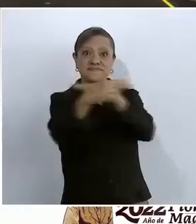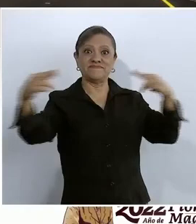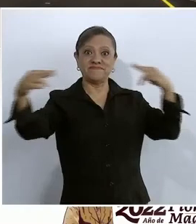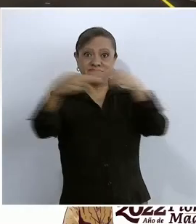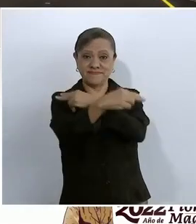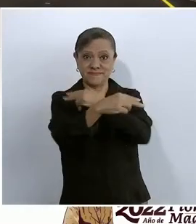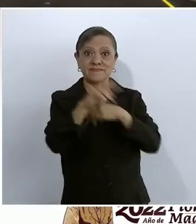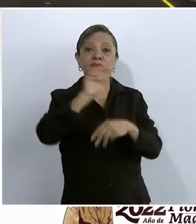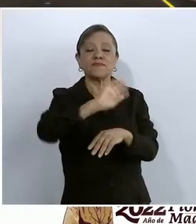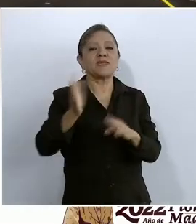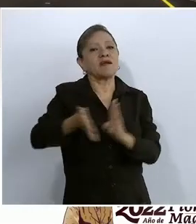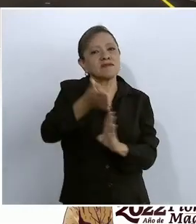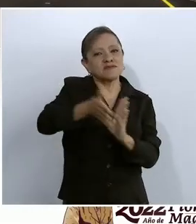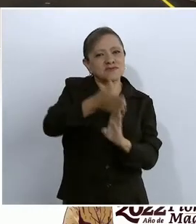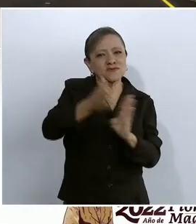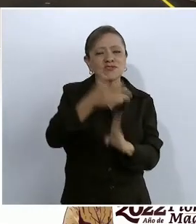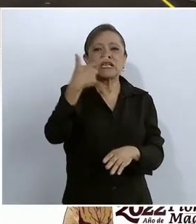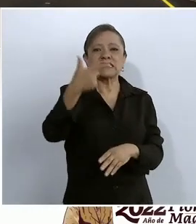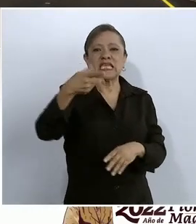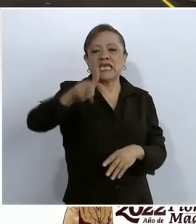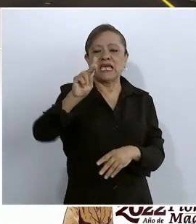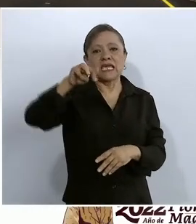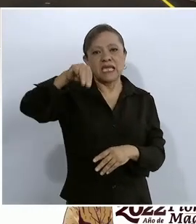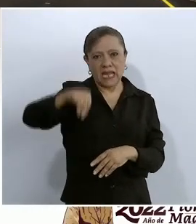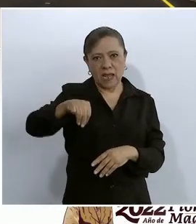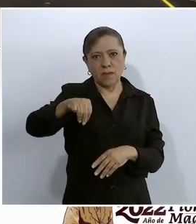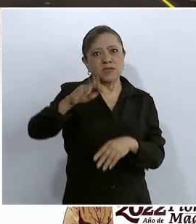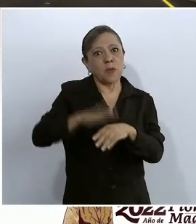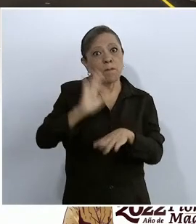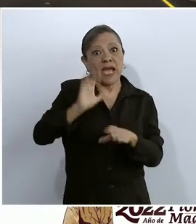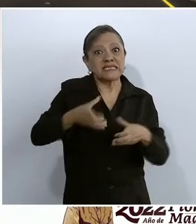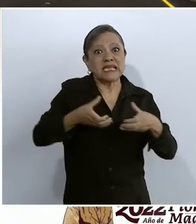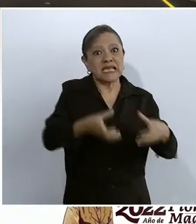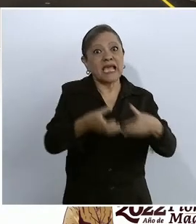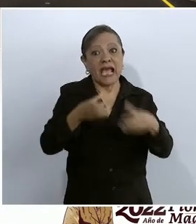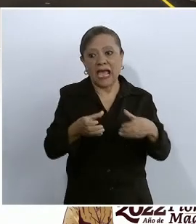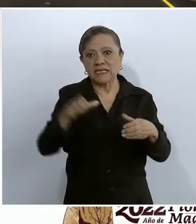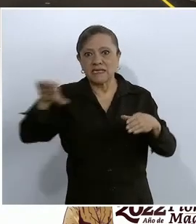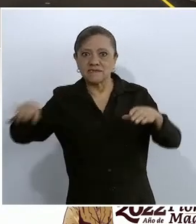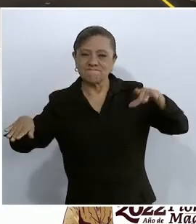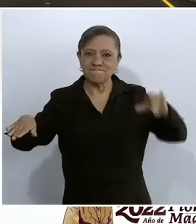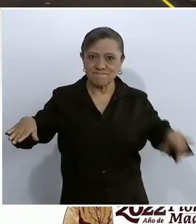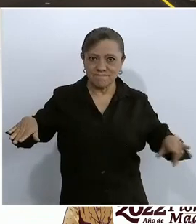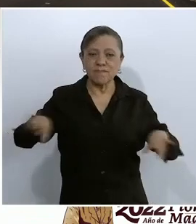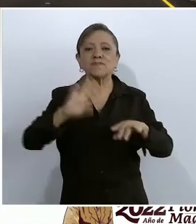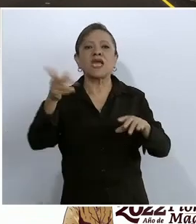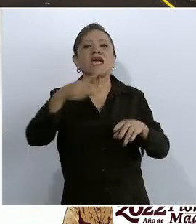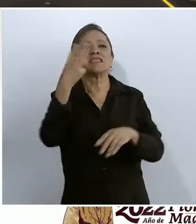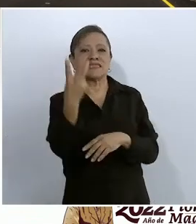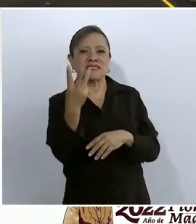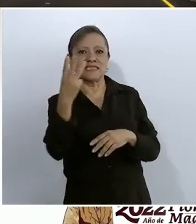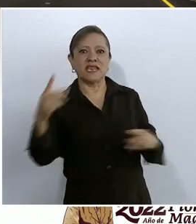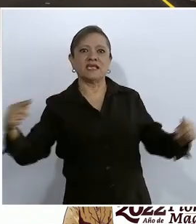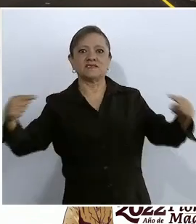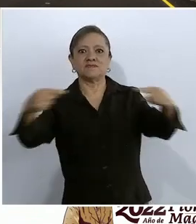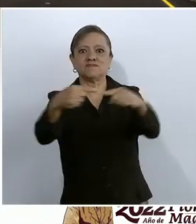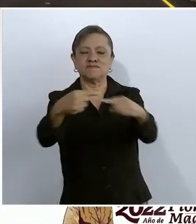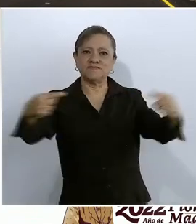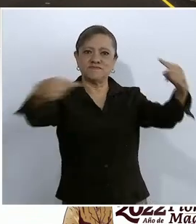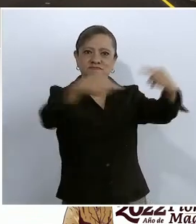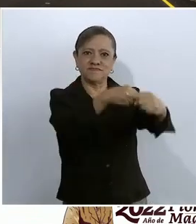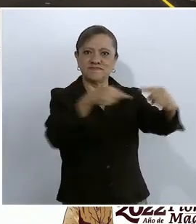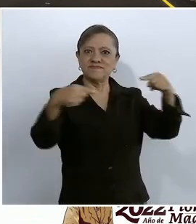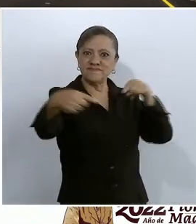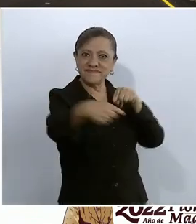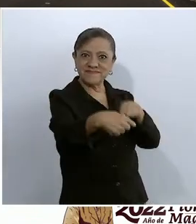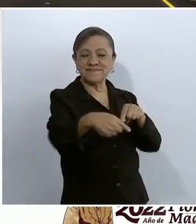kilómetros de calles laterales, tres entronques a desnivel y tres casetas de peaje.